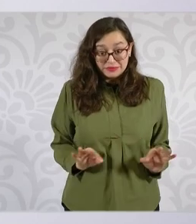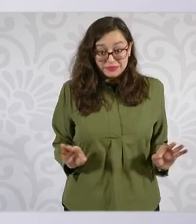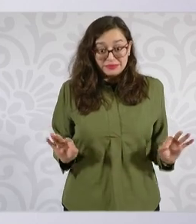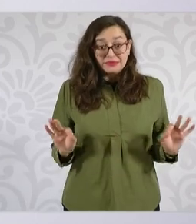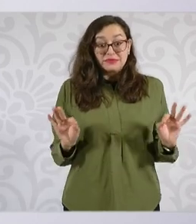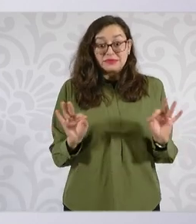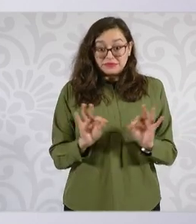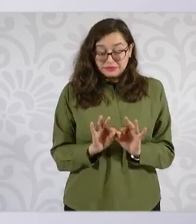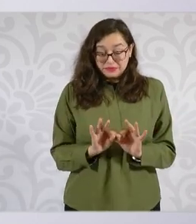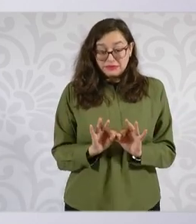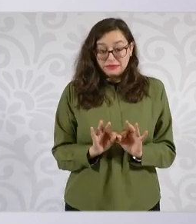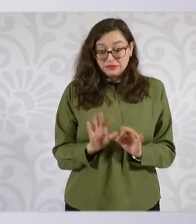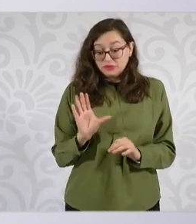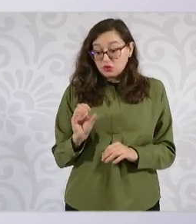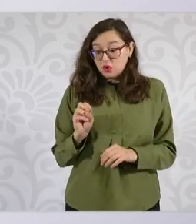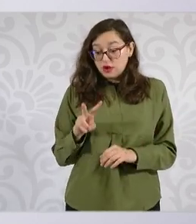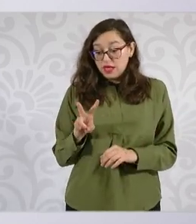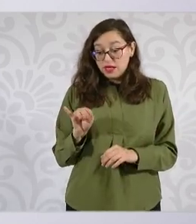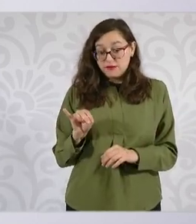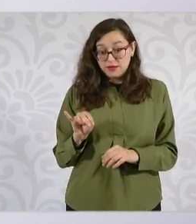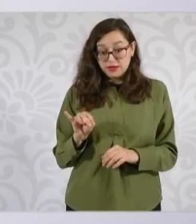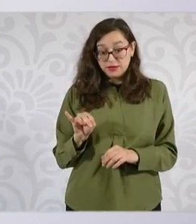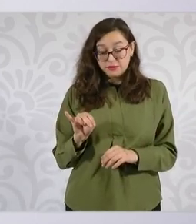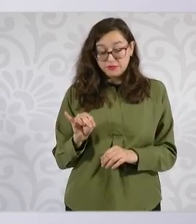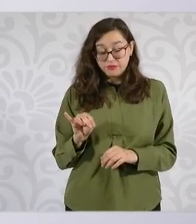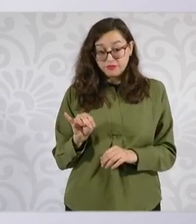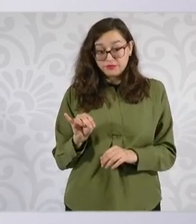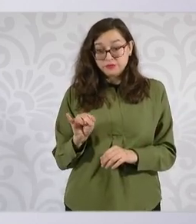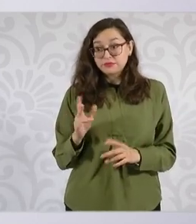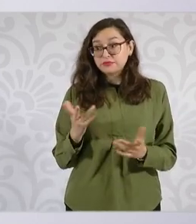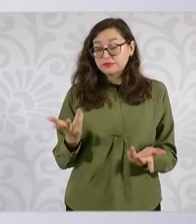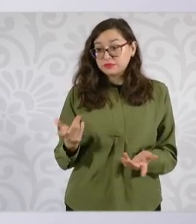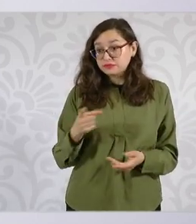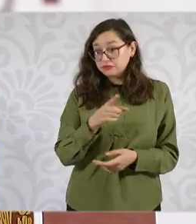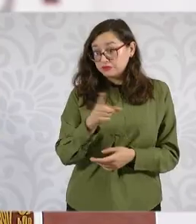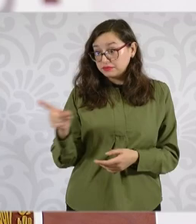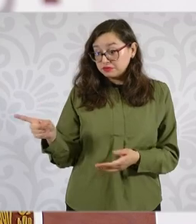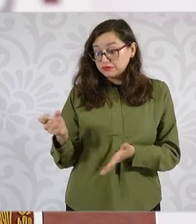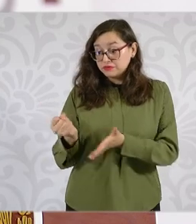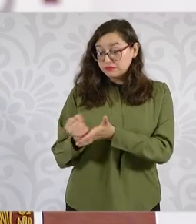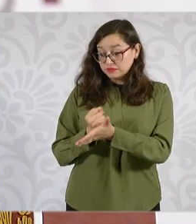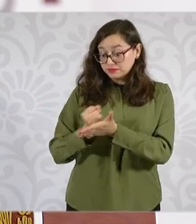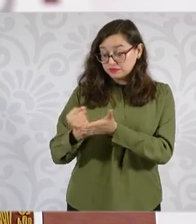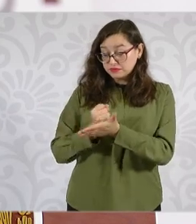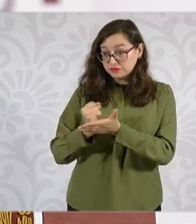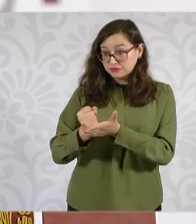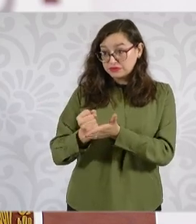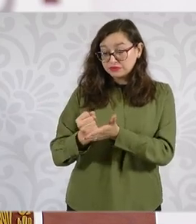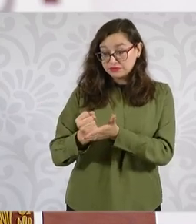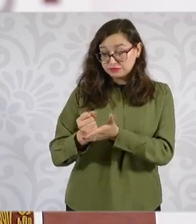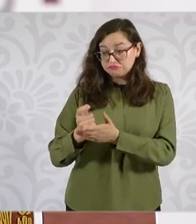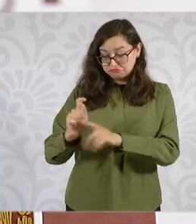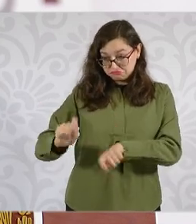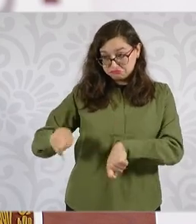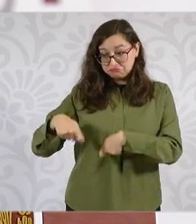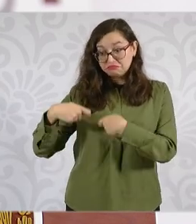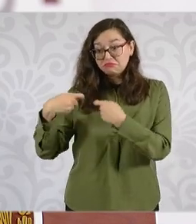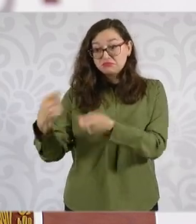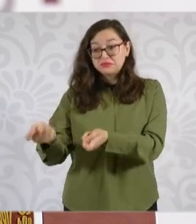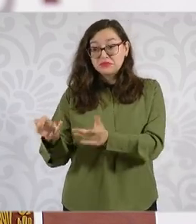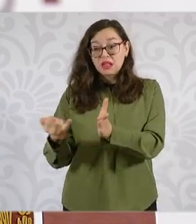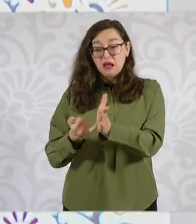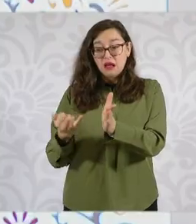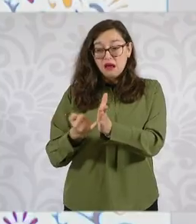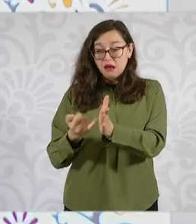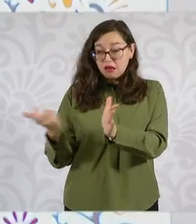de la Conavi es se les va a dar un crédito de cero por ciento de interés a